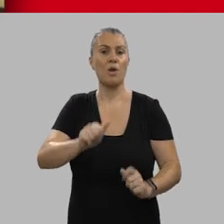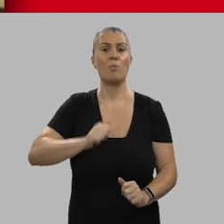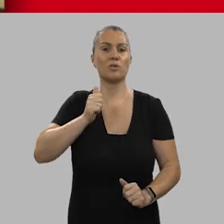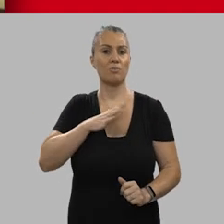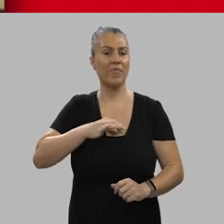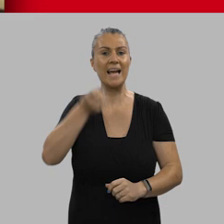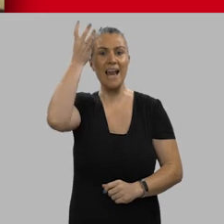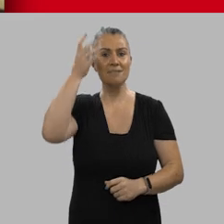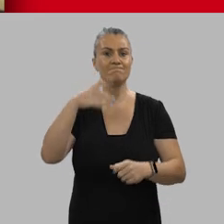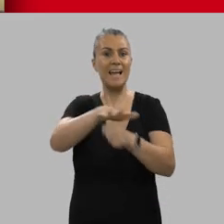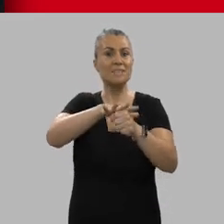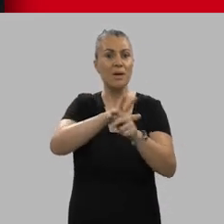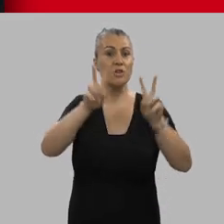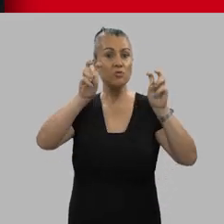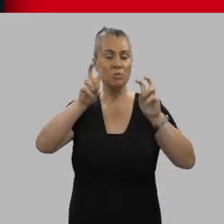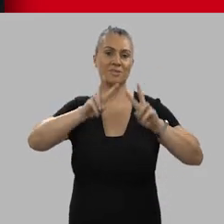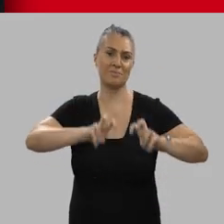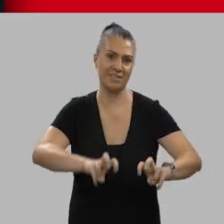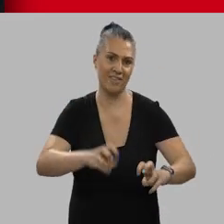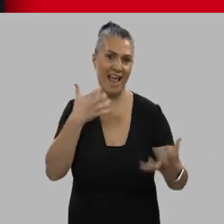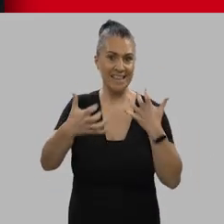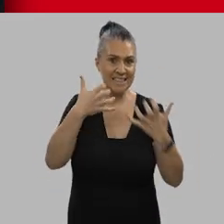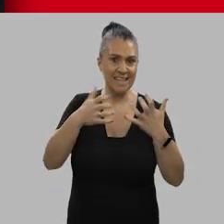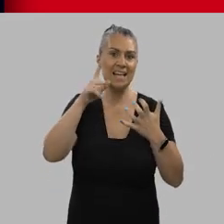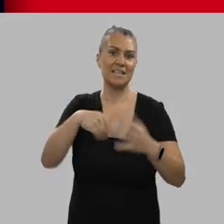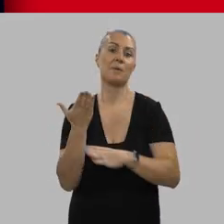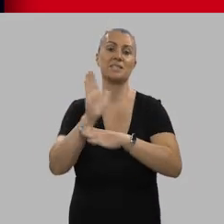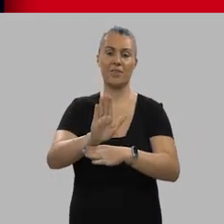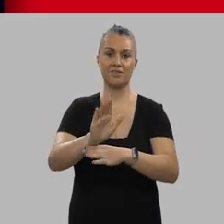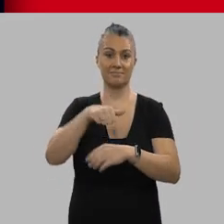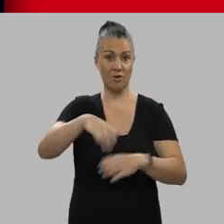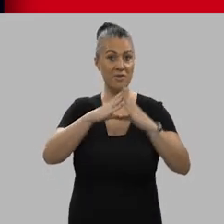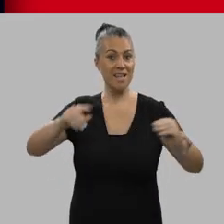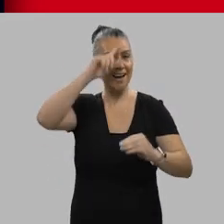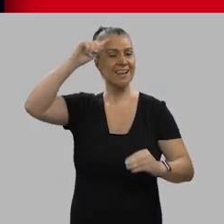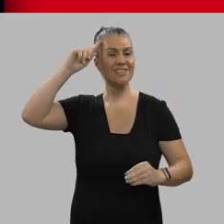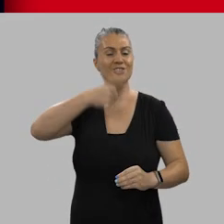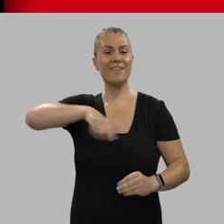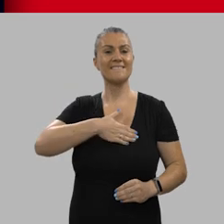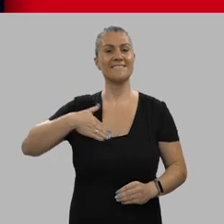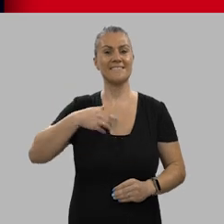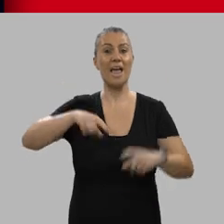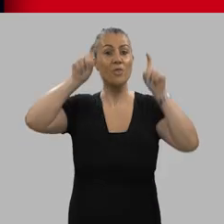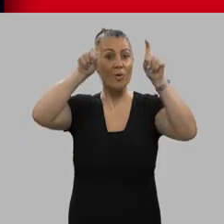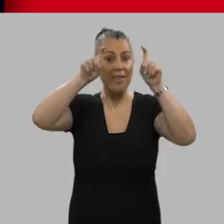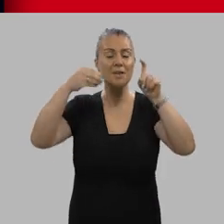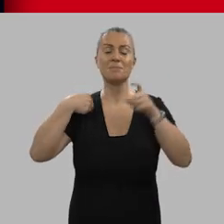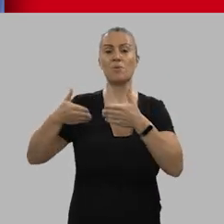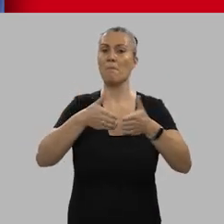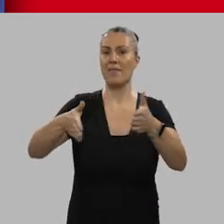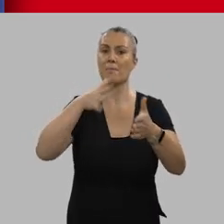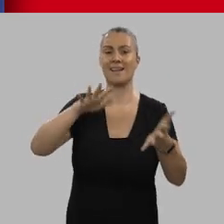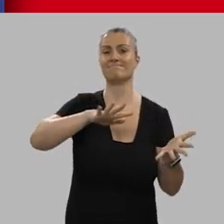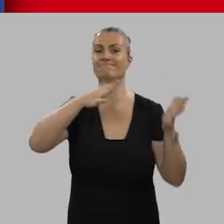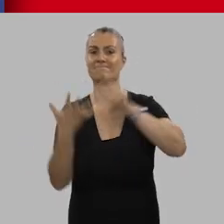oportunidad de crear nuevos espacios de investigación artística y de representación. En la URJC estamos convencidos de que la educación es el único